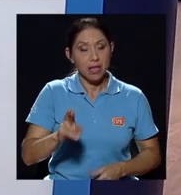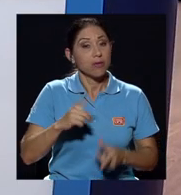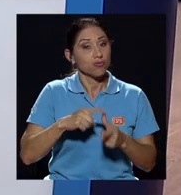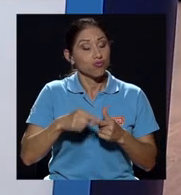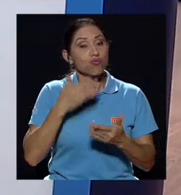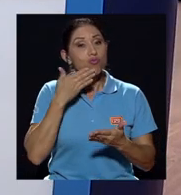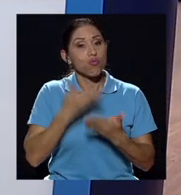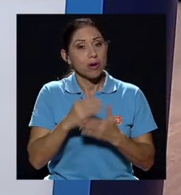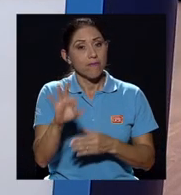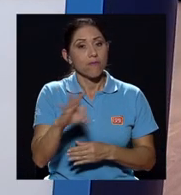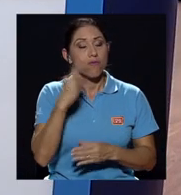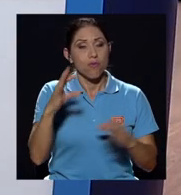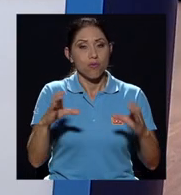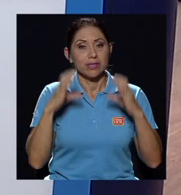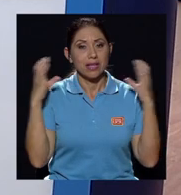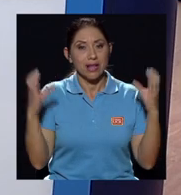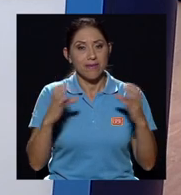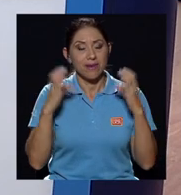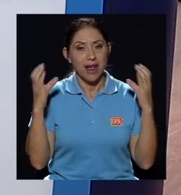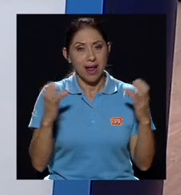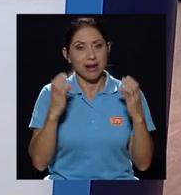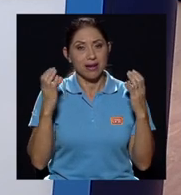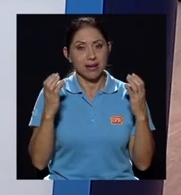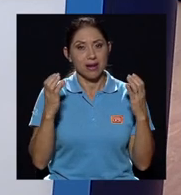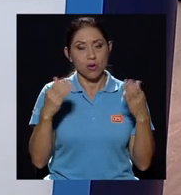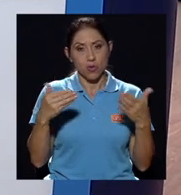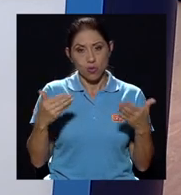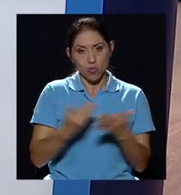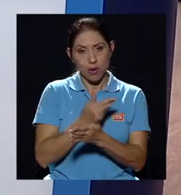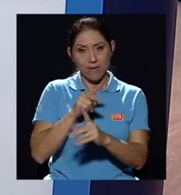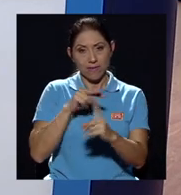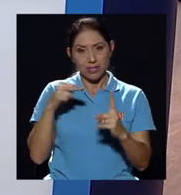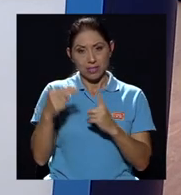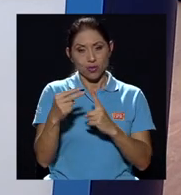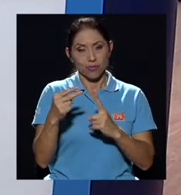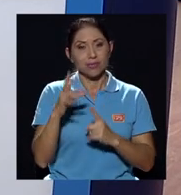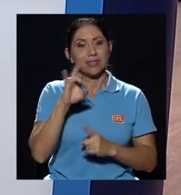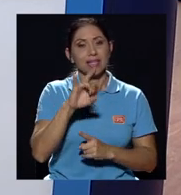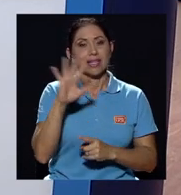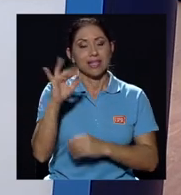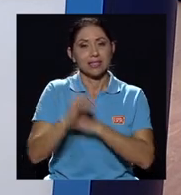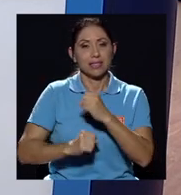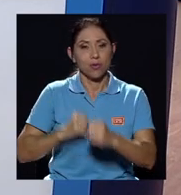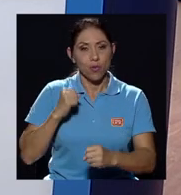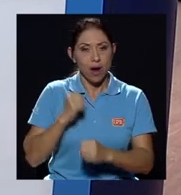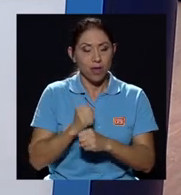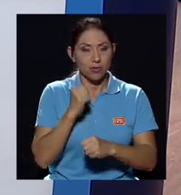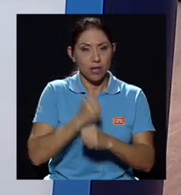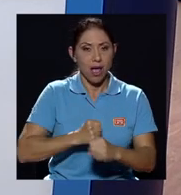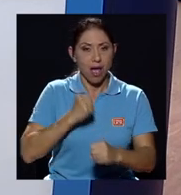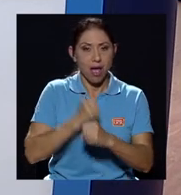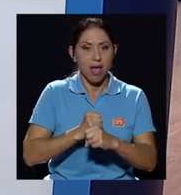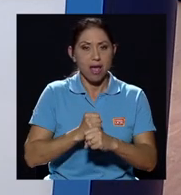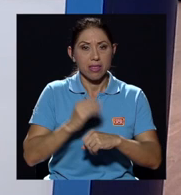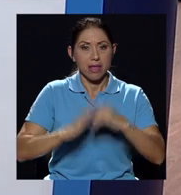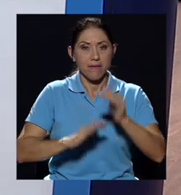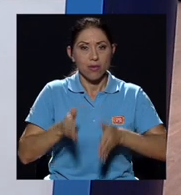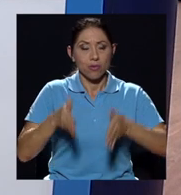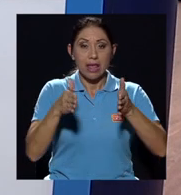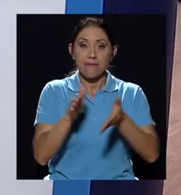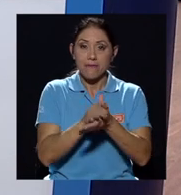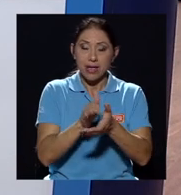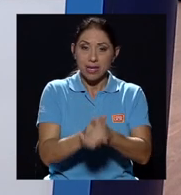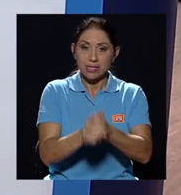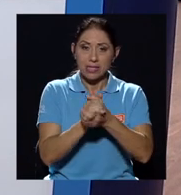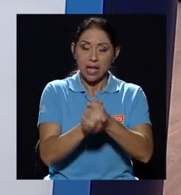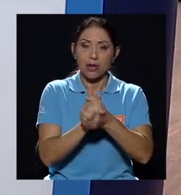es una muy buena manera de celebrar con esta nueva visión estos 75 años de aportes de la facultad. Felicitarlos por